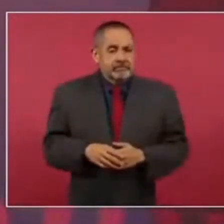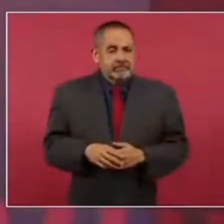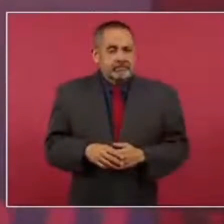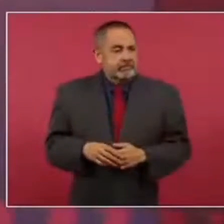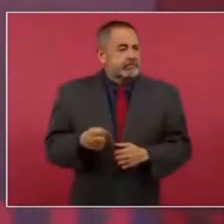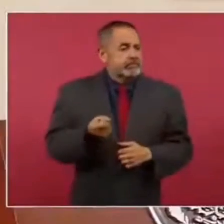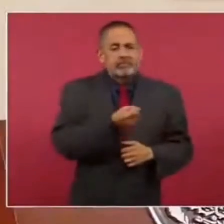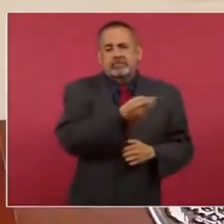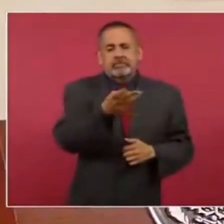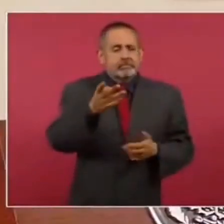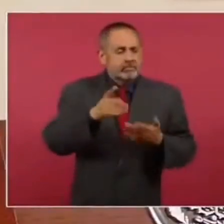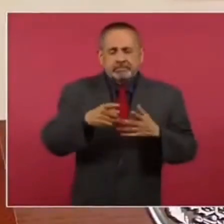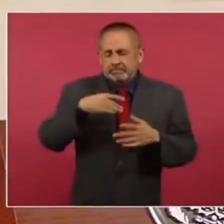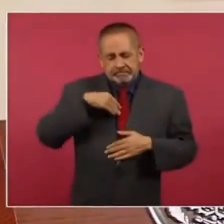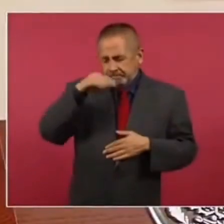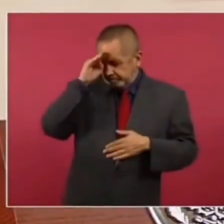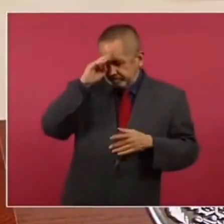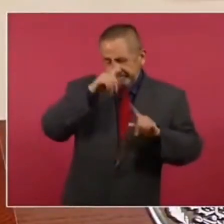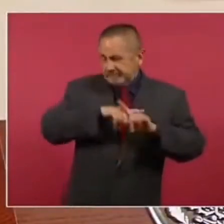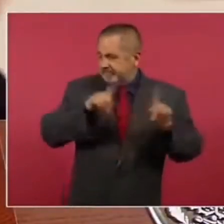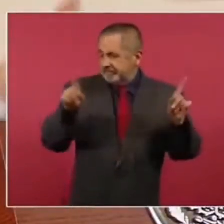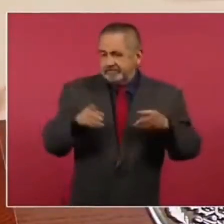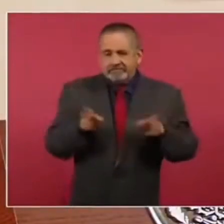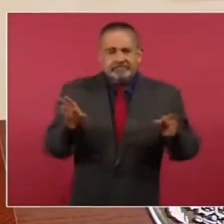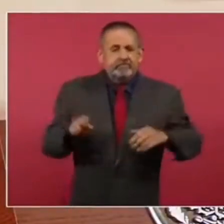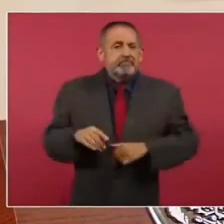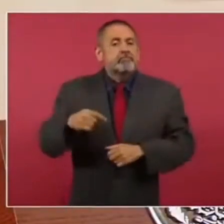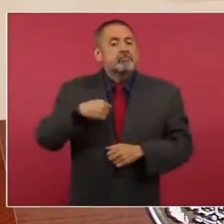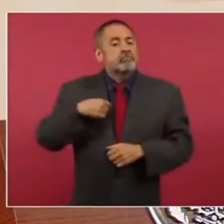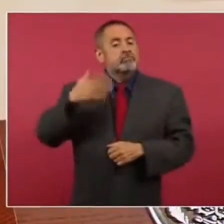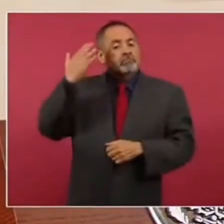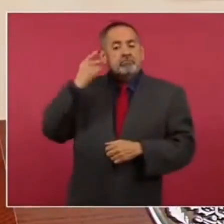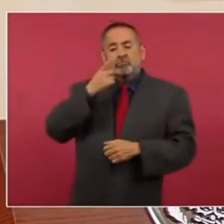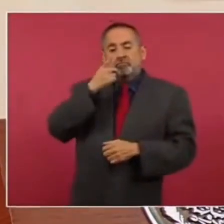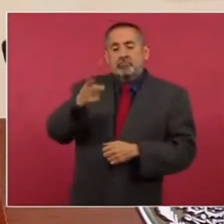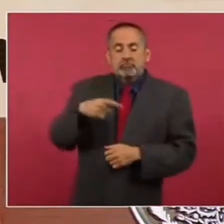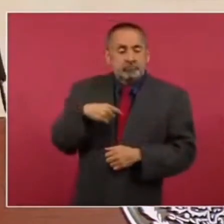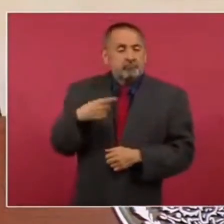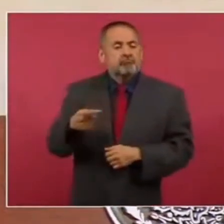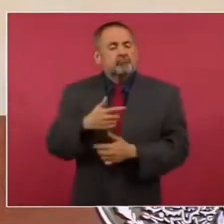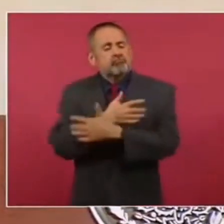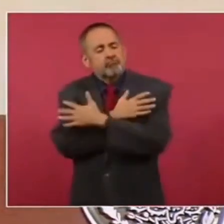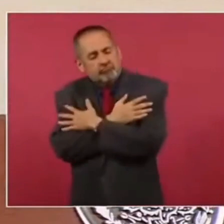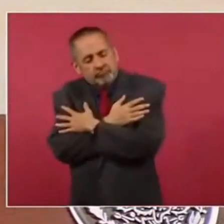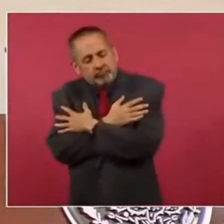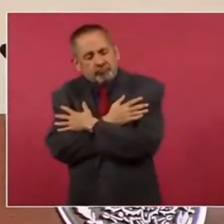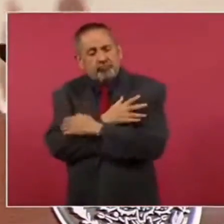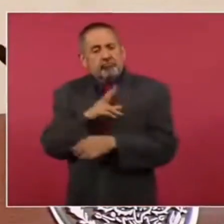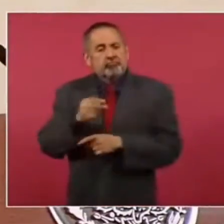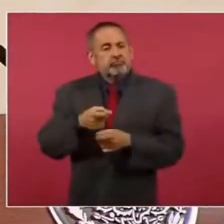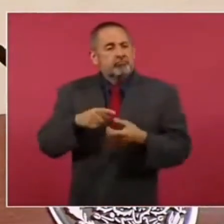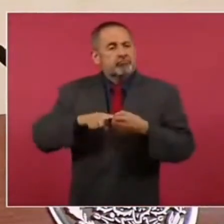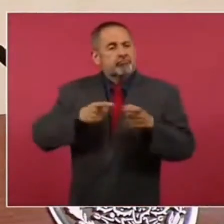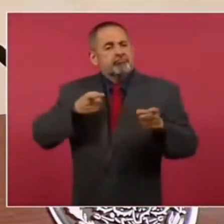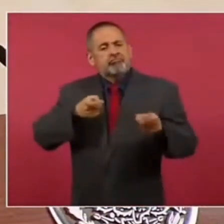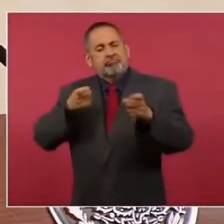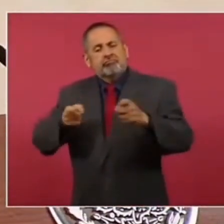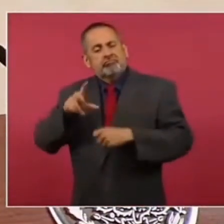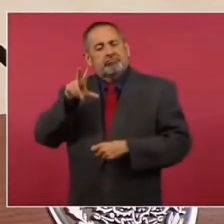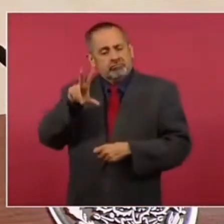sostenido muchos, cuando dije abrazos, no balazos,